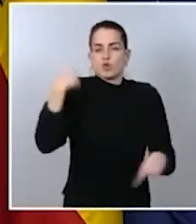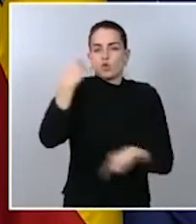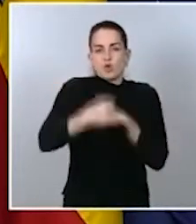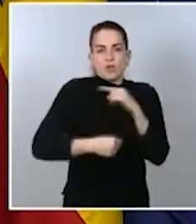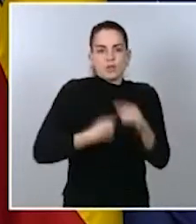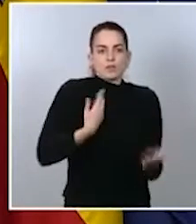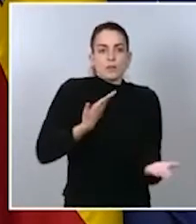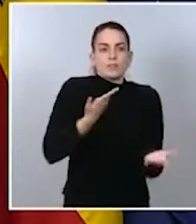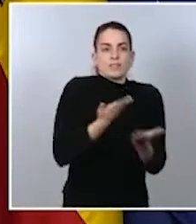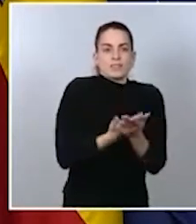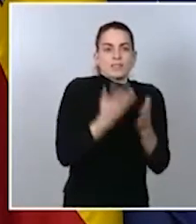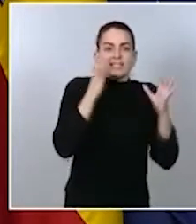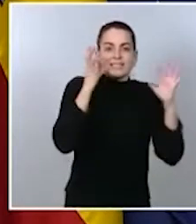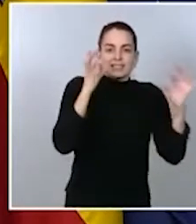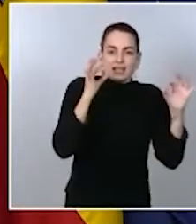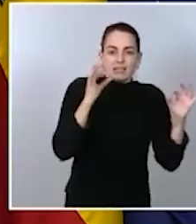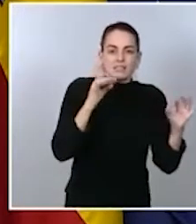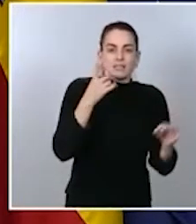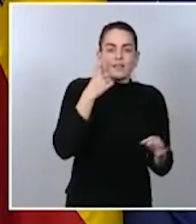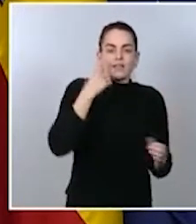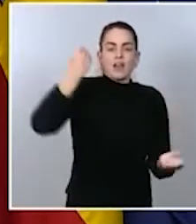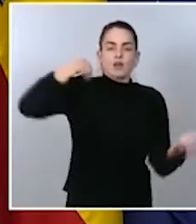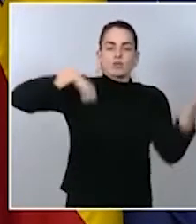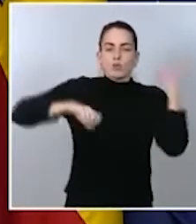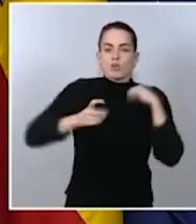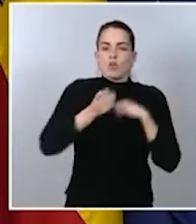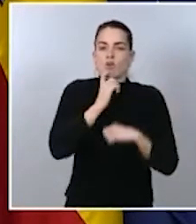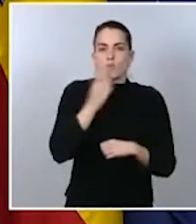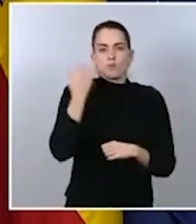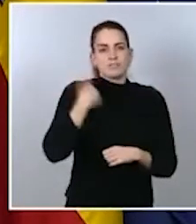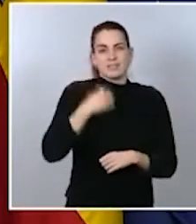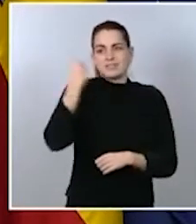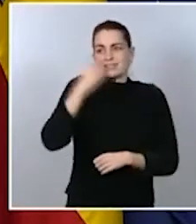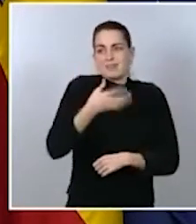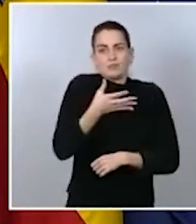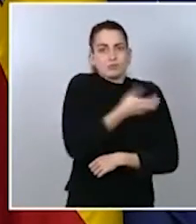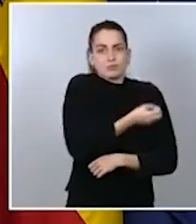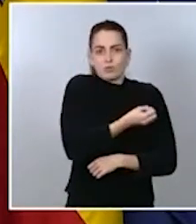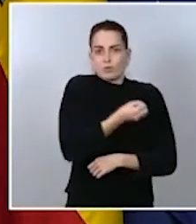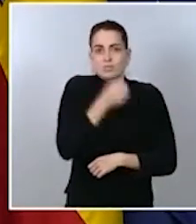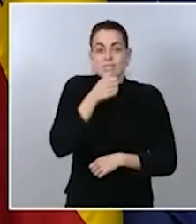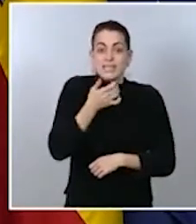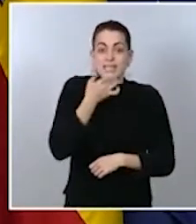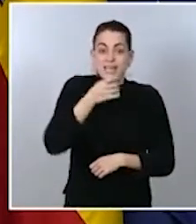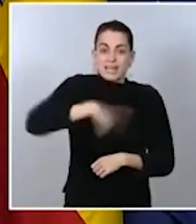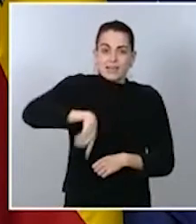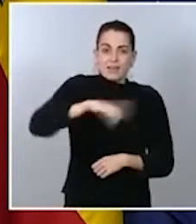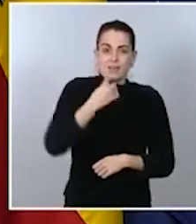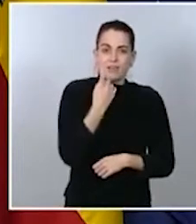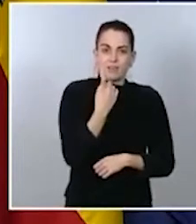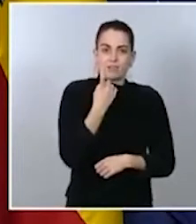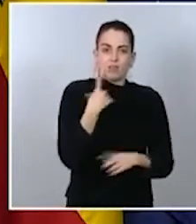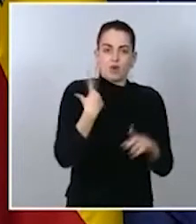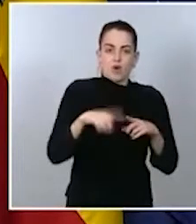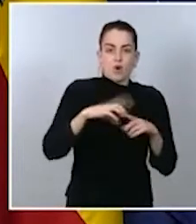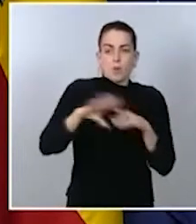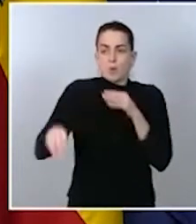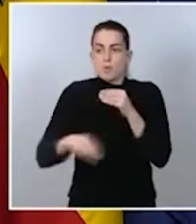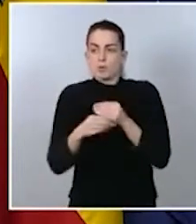peticiones concretas de actuación de las comunidades autónomas cuando ellas necesiten elementos complementarios de protección.